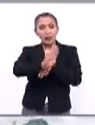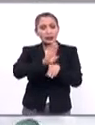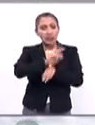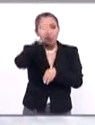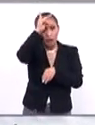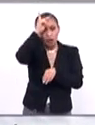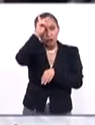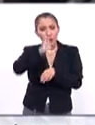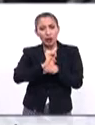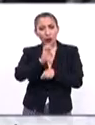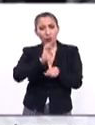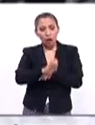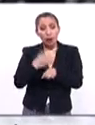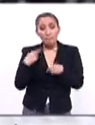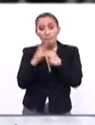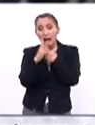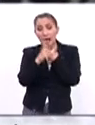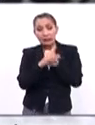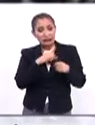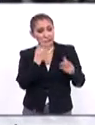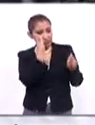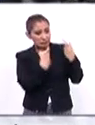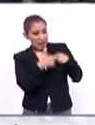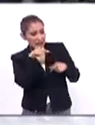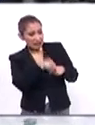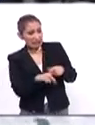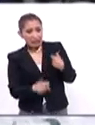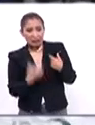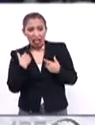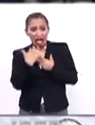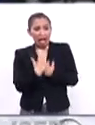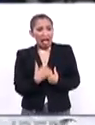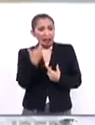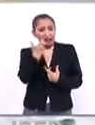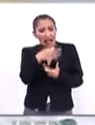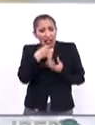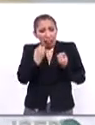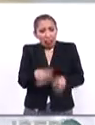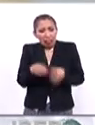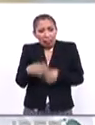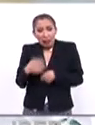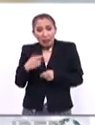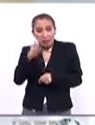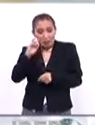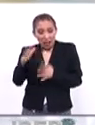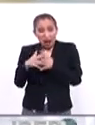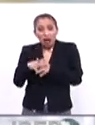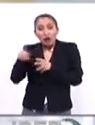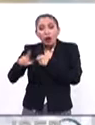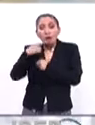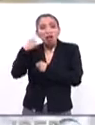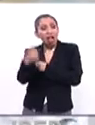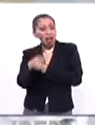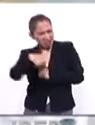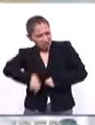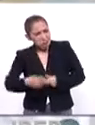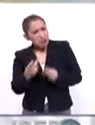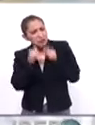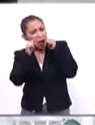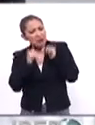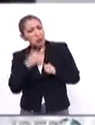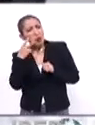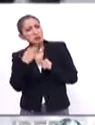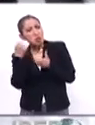Brasil, Perú y Ecuador. Los países receptores se enfrentan a una gran presión económica que se mezcla peligrosamente con reclamos nacionales